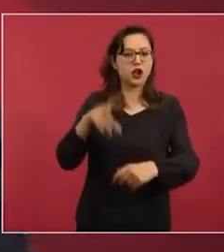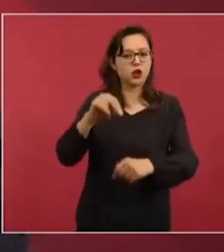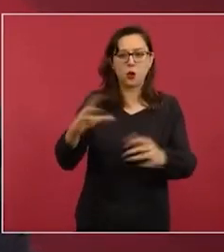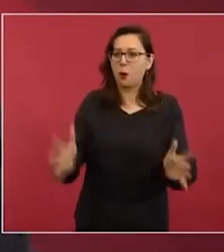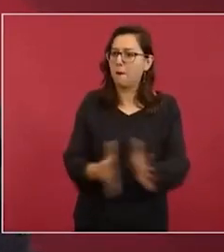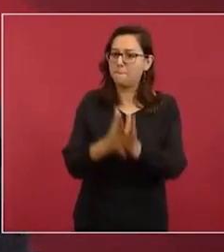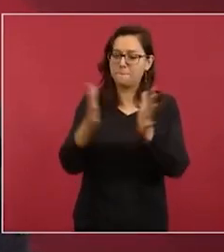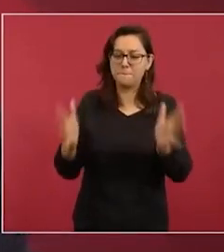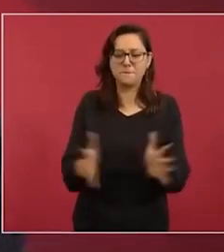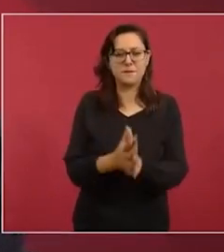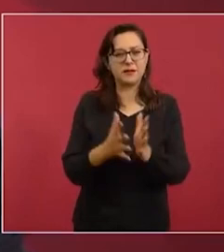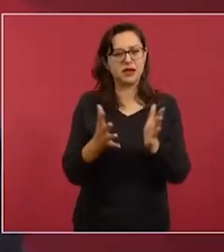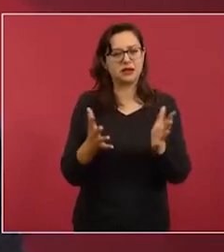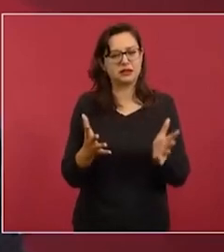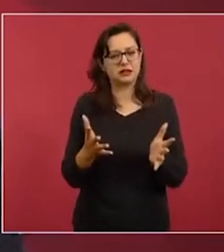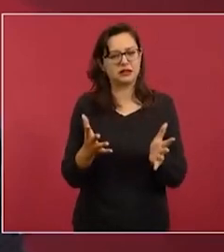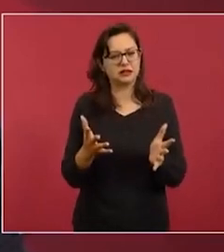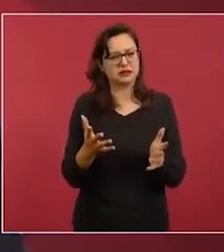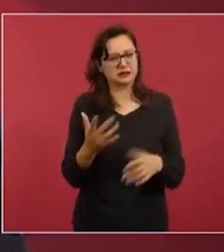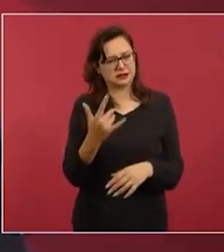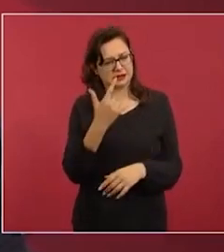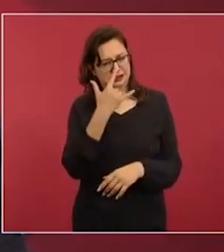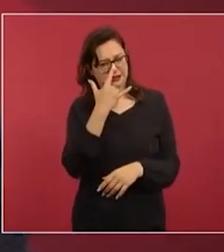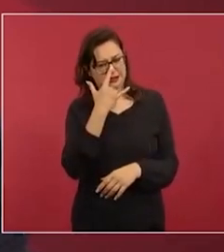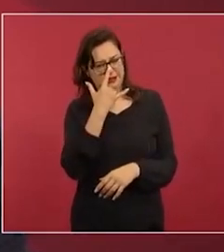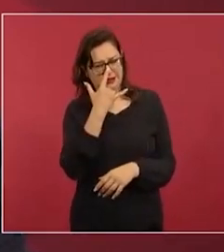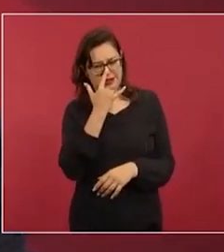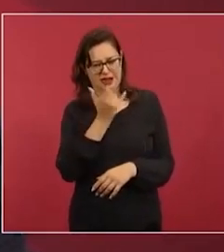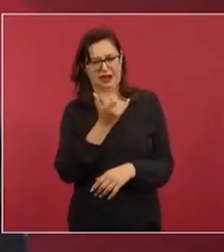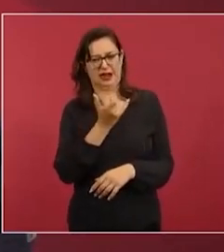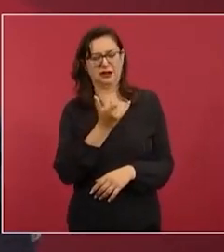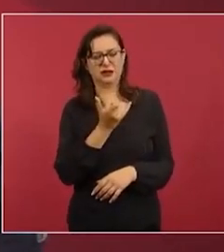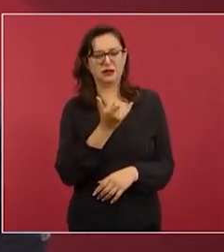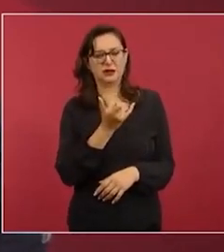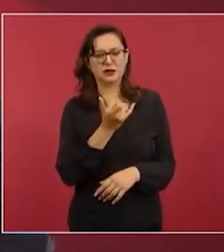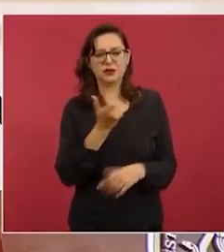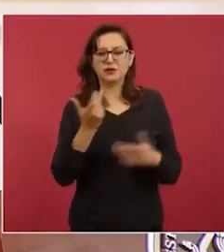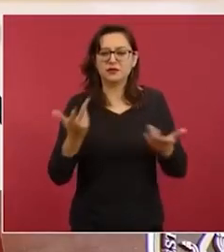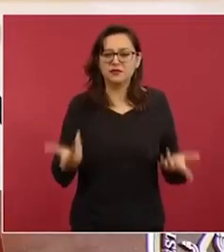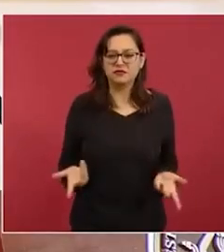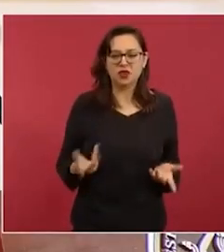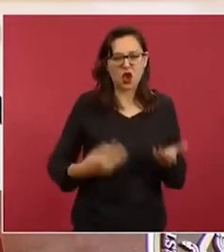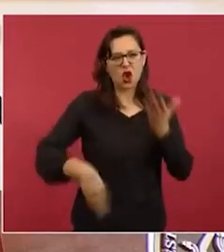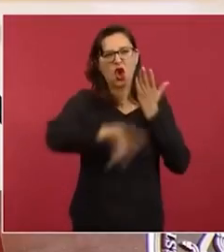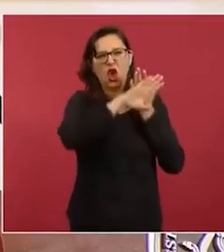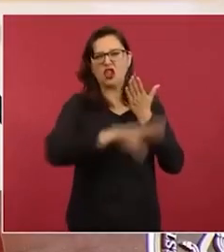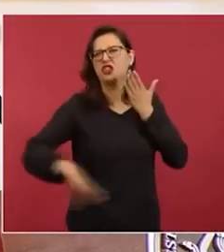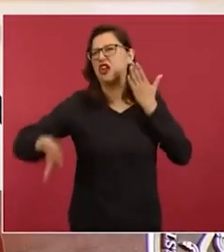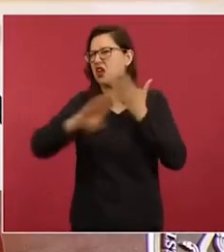Es como kafkean. Porque si no me quieren,